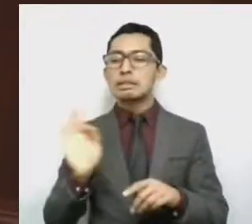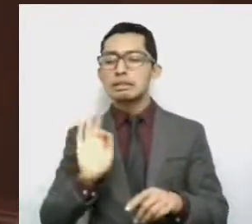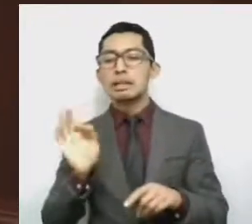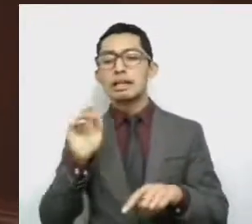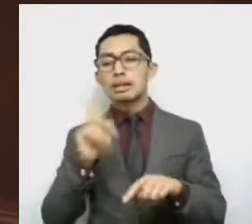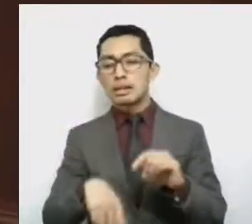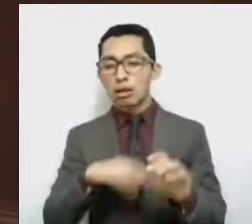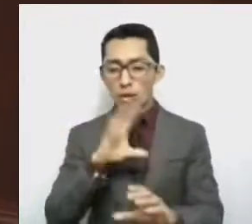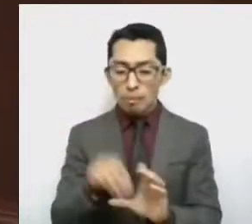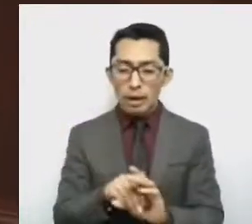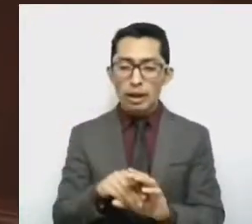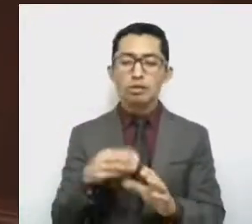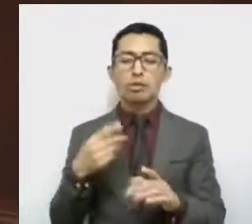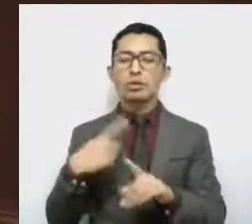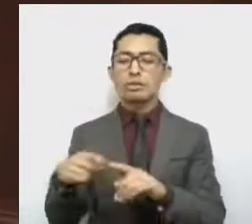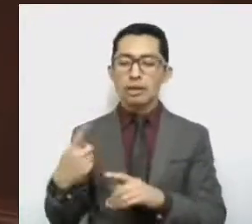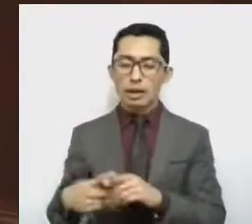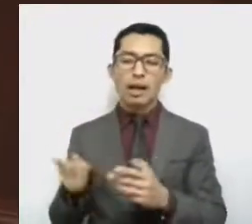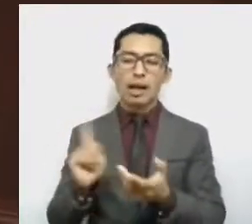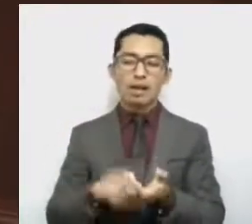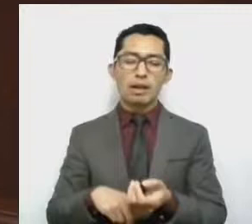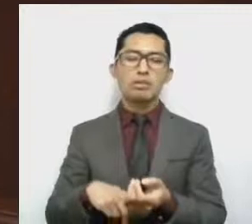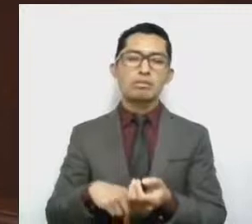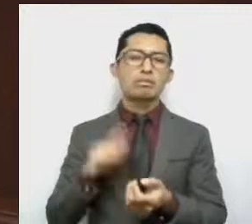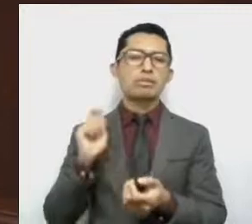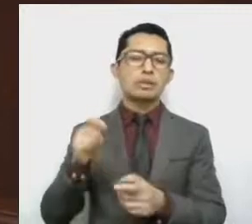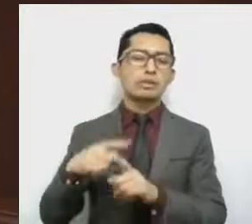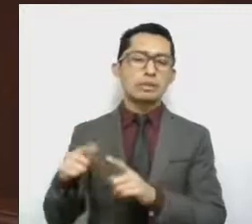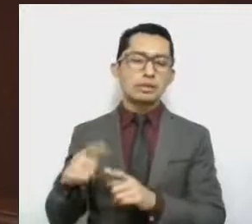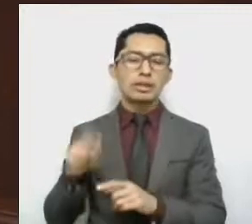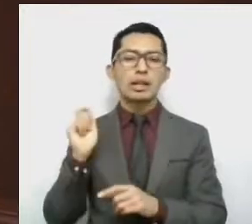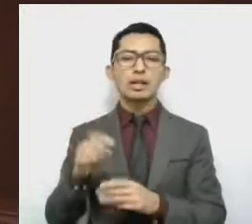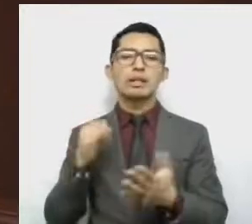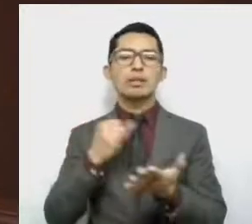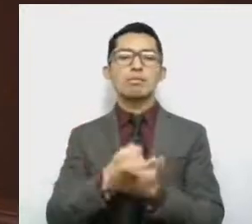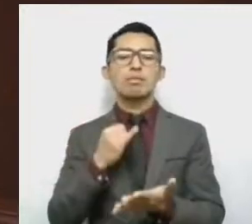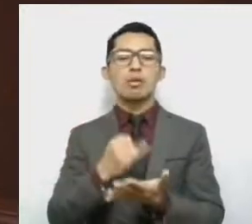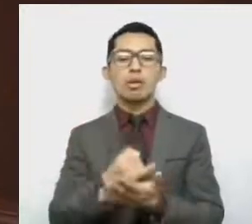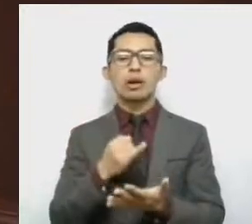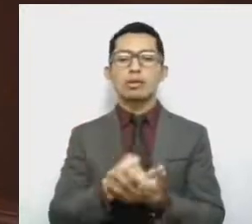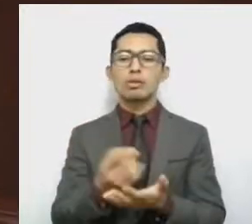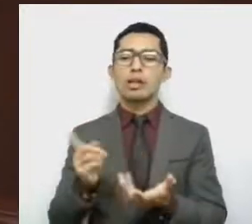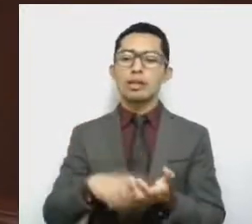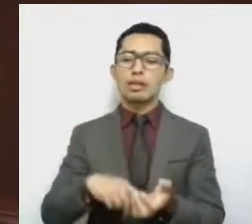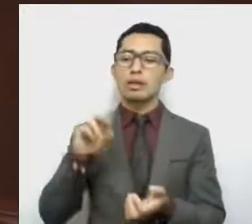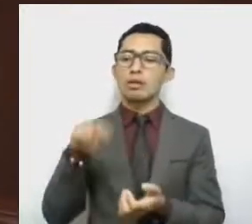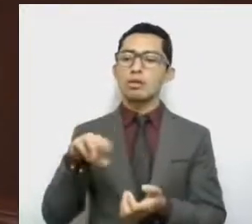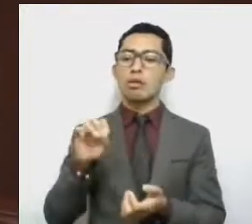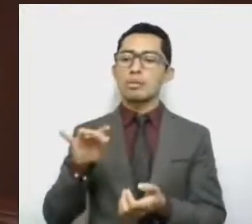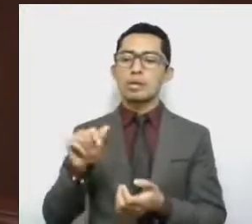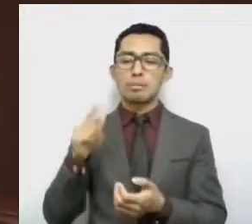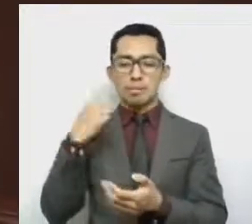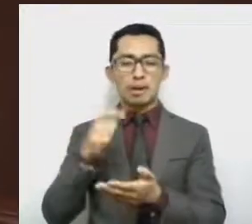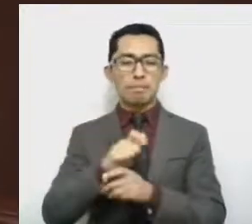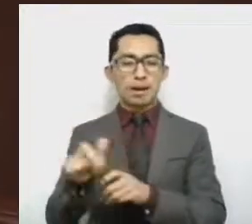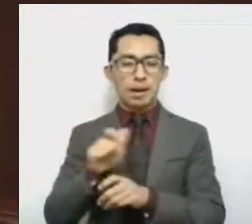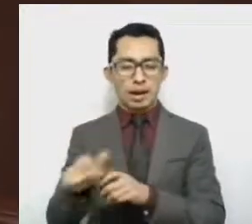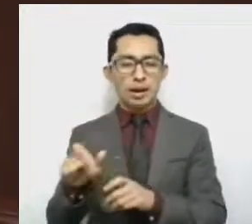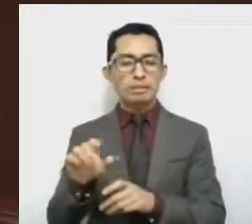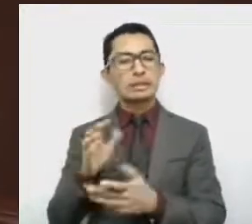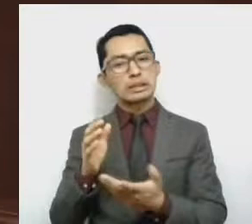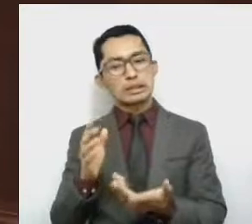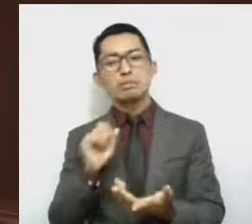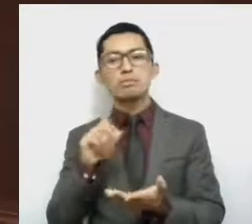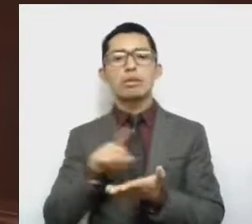sus obligaciones, como lo es el impuesto sobre nóminas y asimilables, así como los derechos de